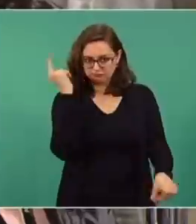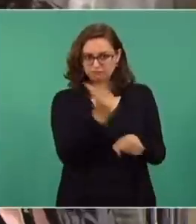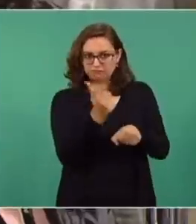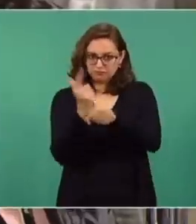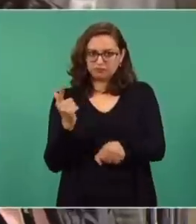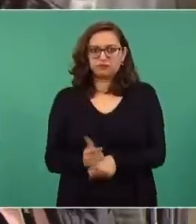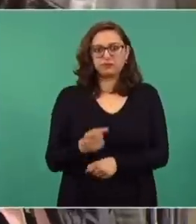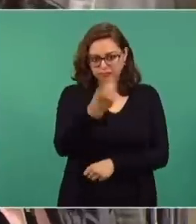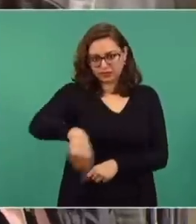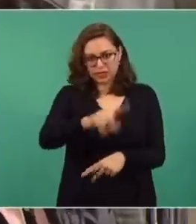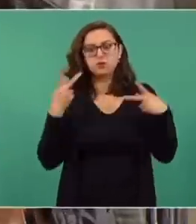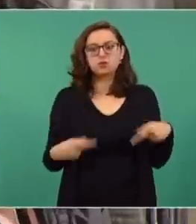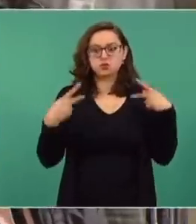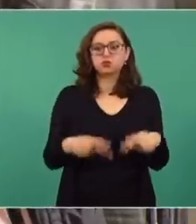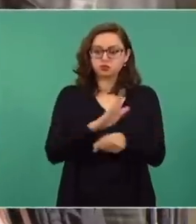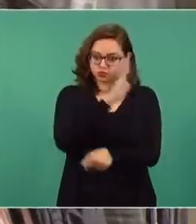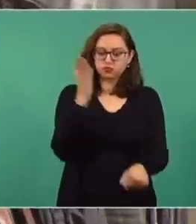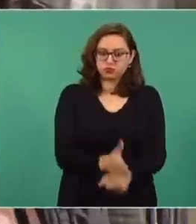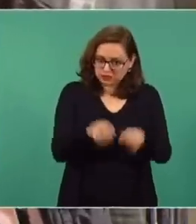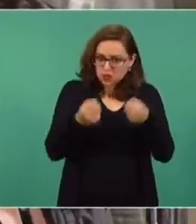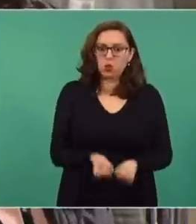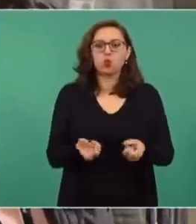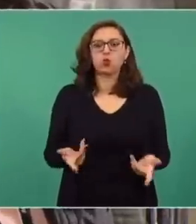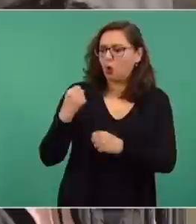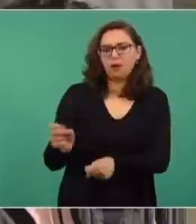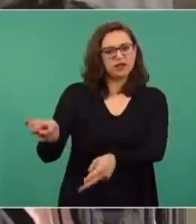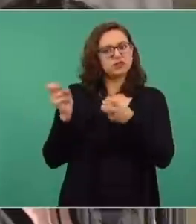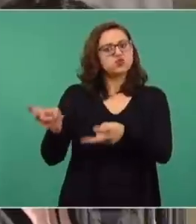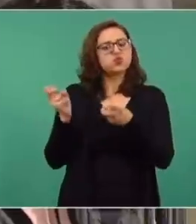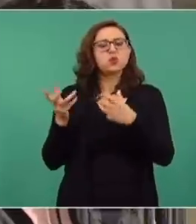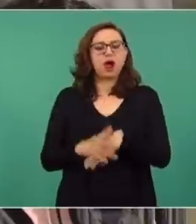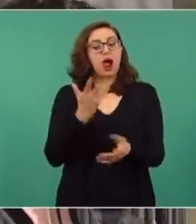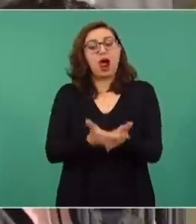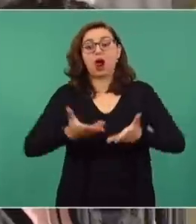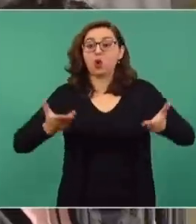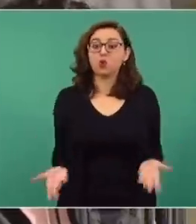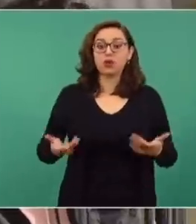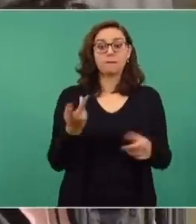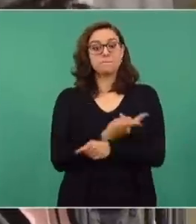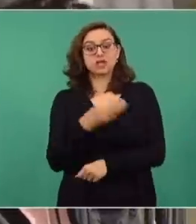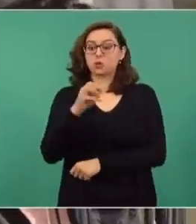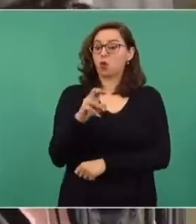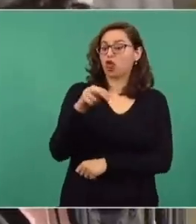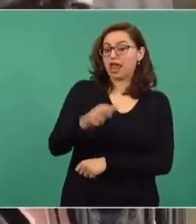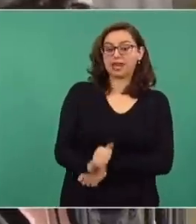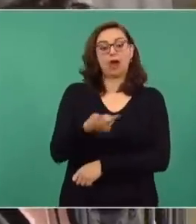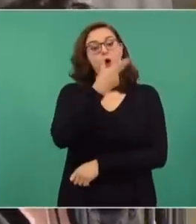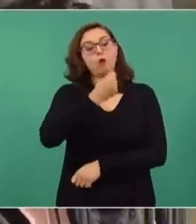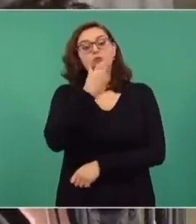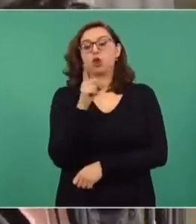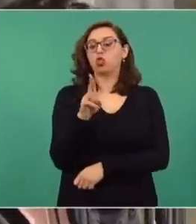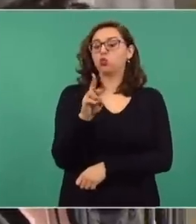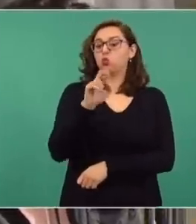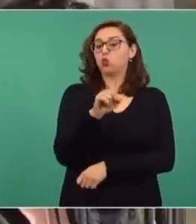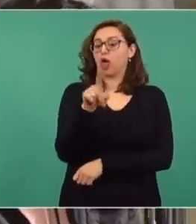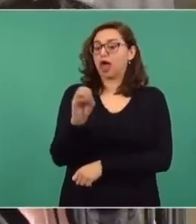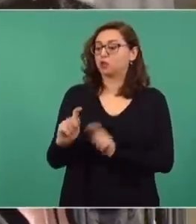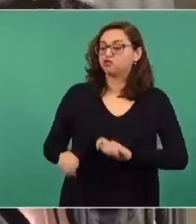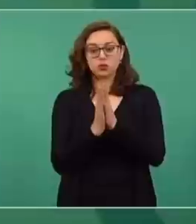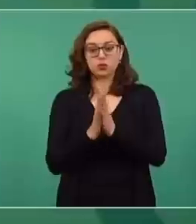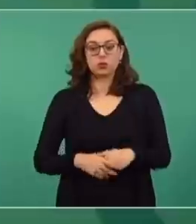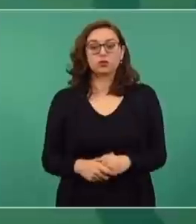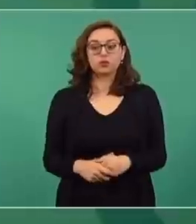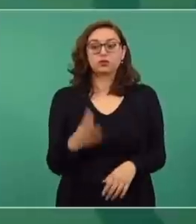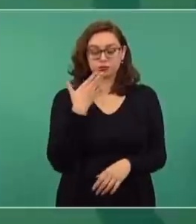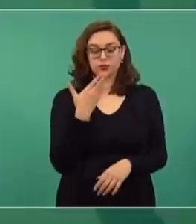Sonora, justo que estas personas tengan su castigo si efectivamente tuvieron un delito, y resulta que ahora Morena, Durazo, les está abriendo las puertas, poniéndoles donde están los recursos.